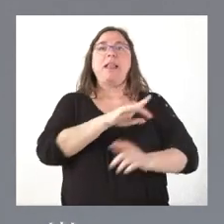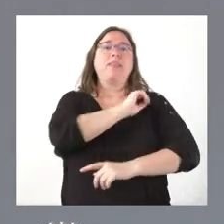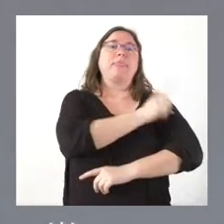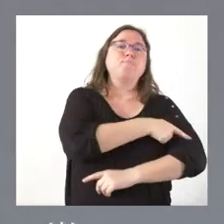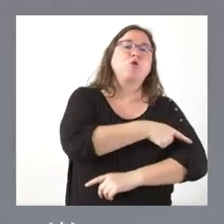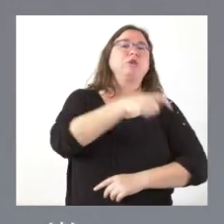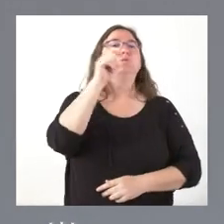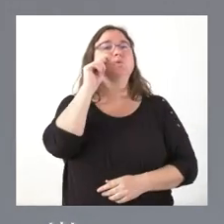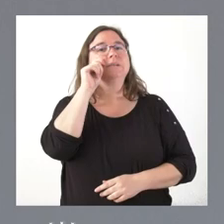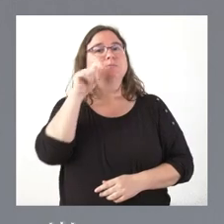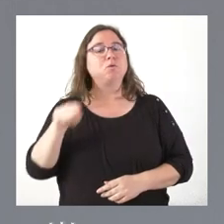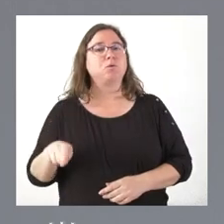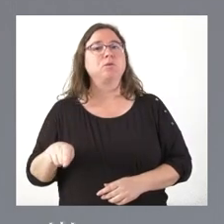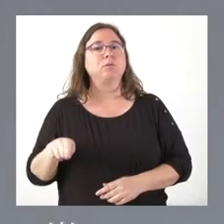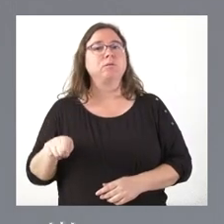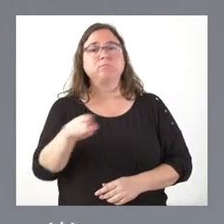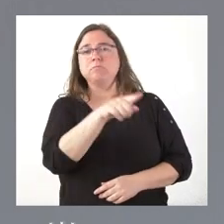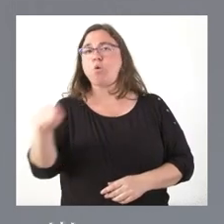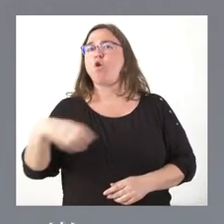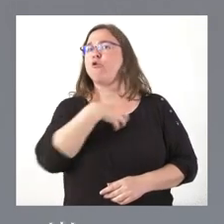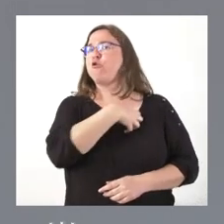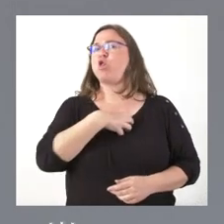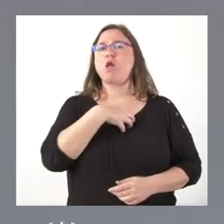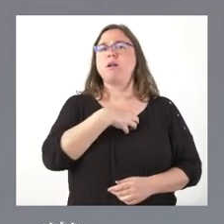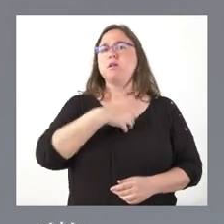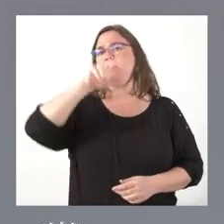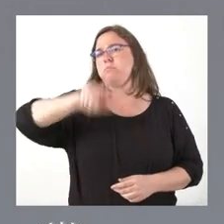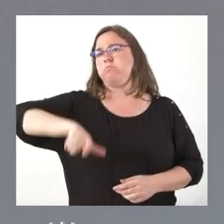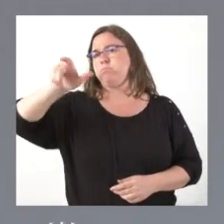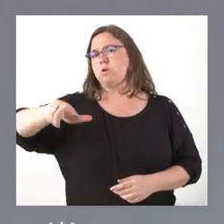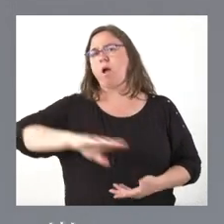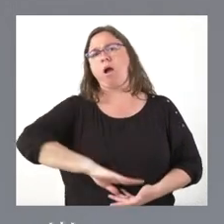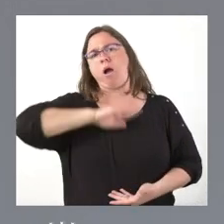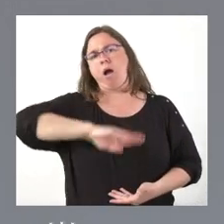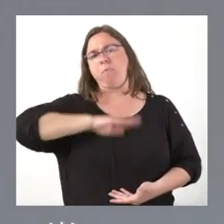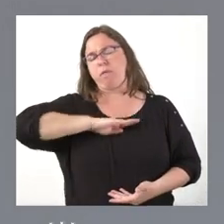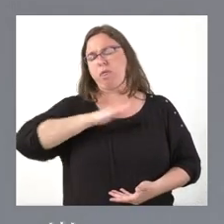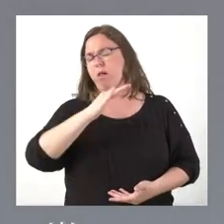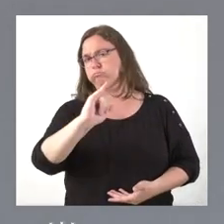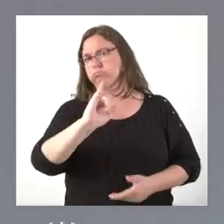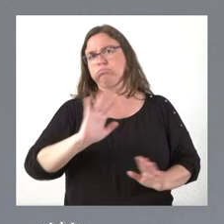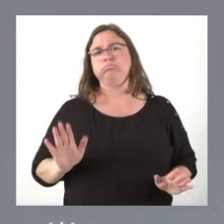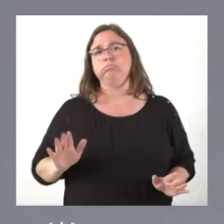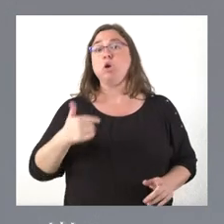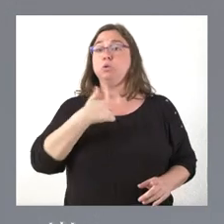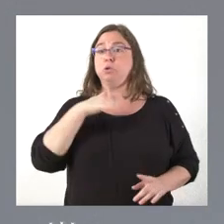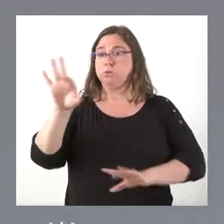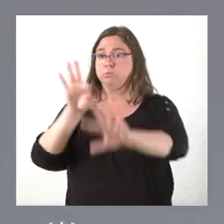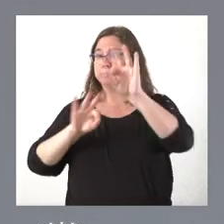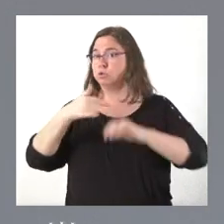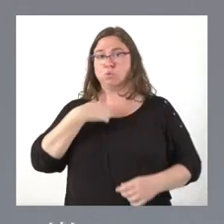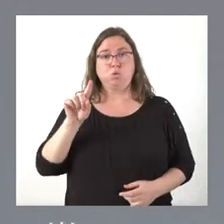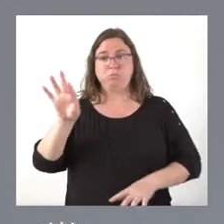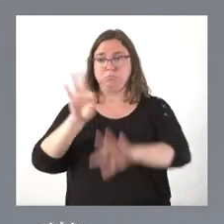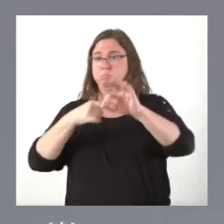de turismo, son personas verdaderamente capacitadas. Yo no les he seleccionado. Yo no les he